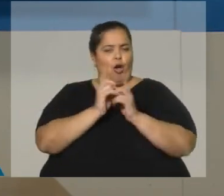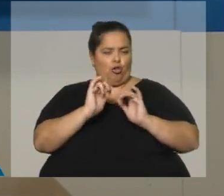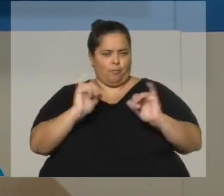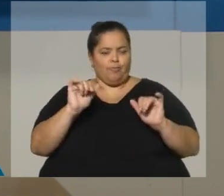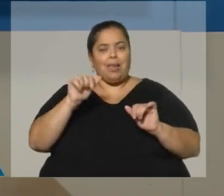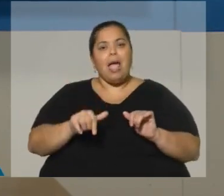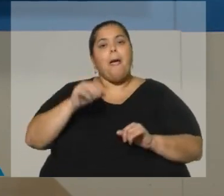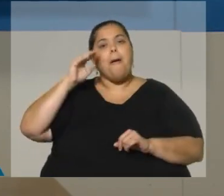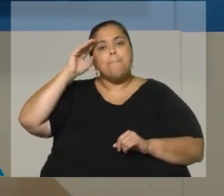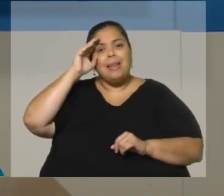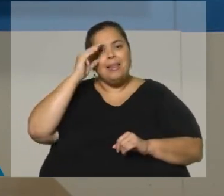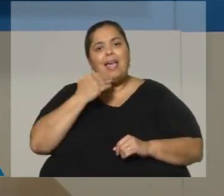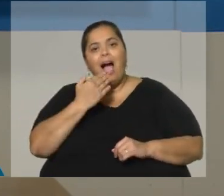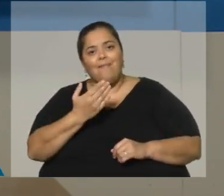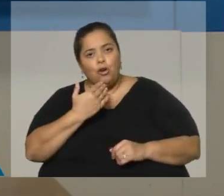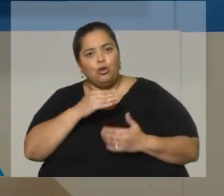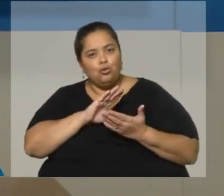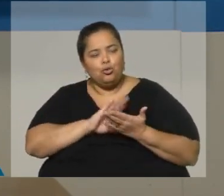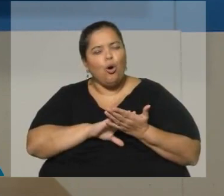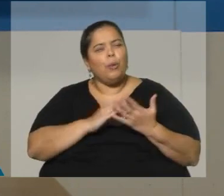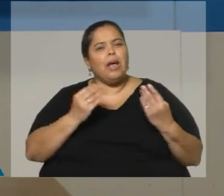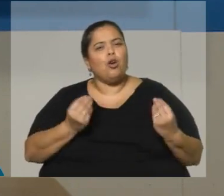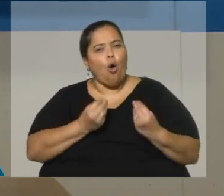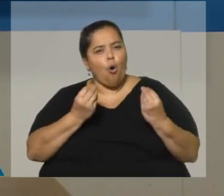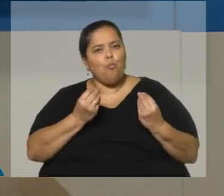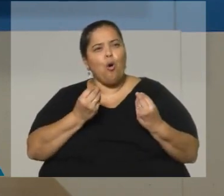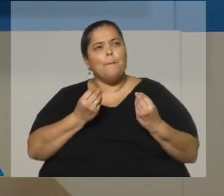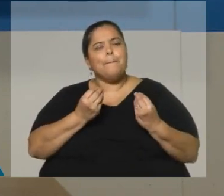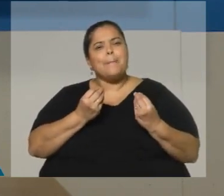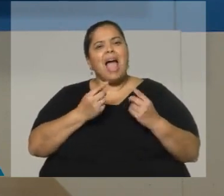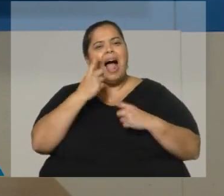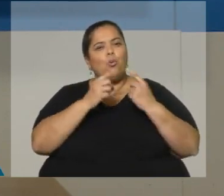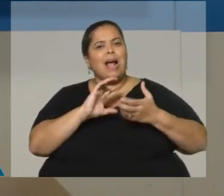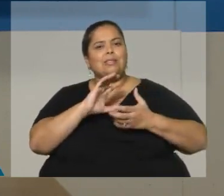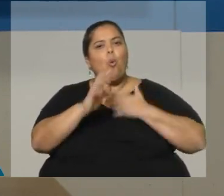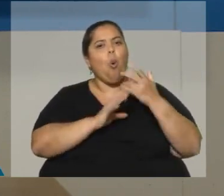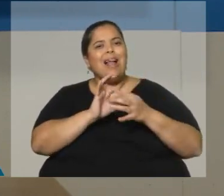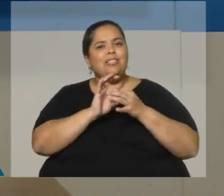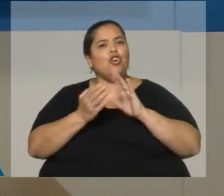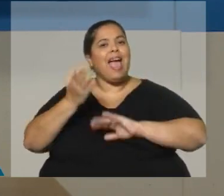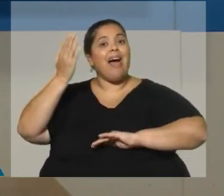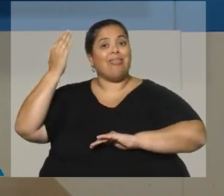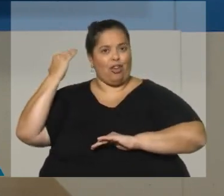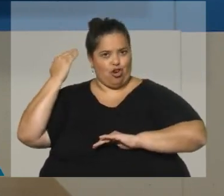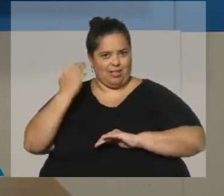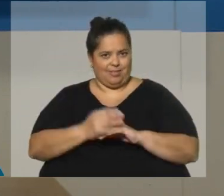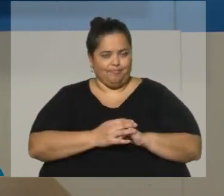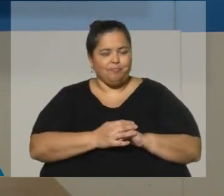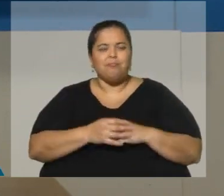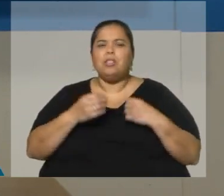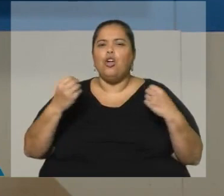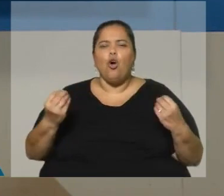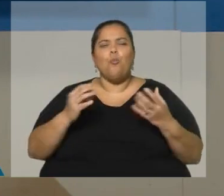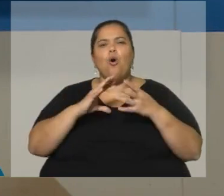refirió a las formas de coaliciones anteriores justamente cuestionando ese presunto personalismo